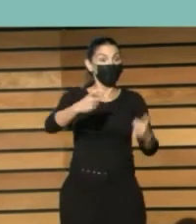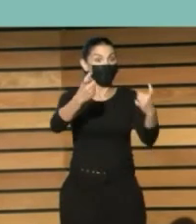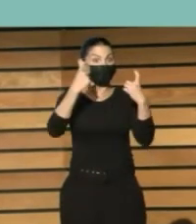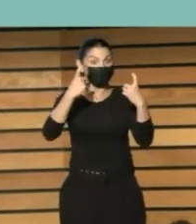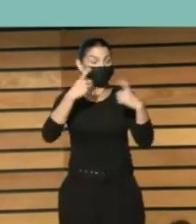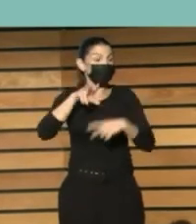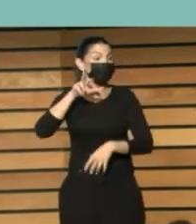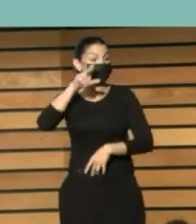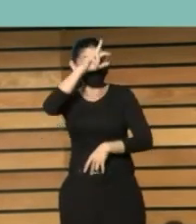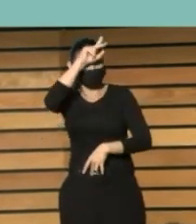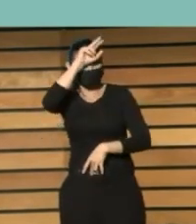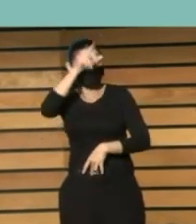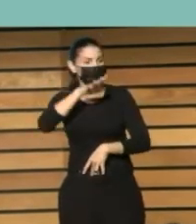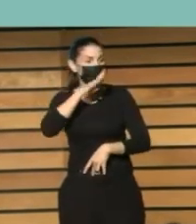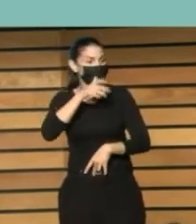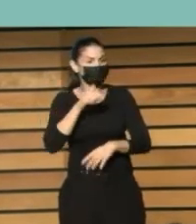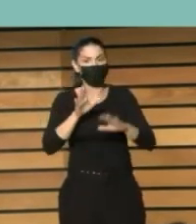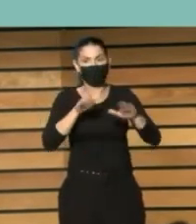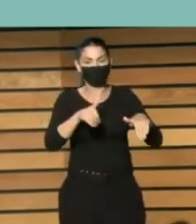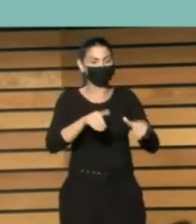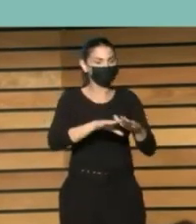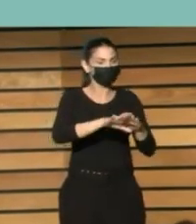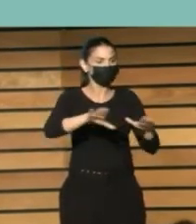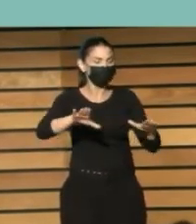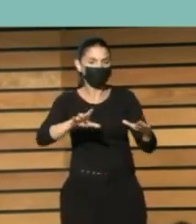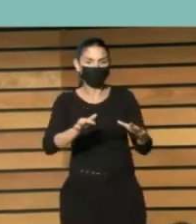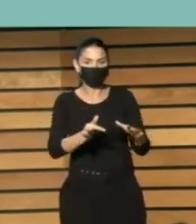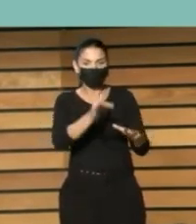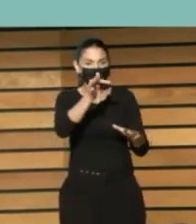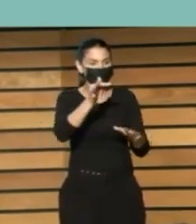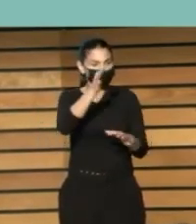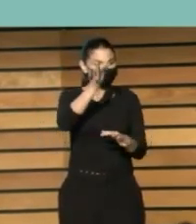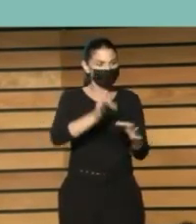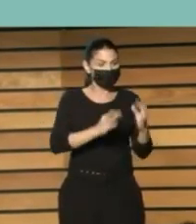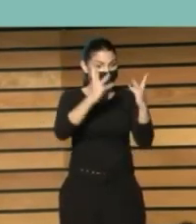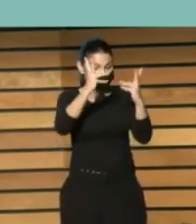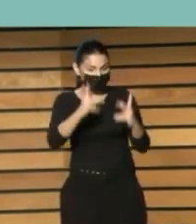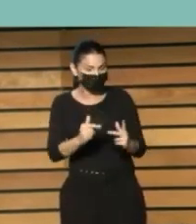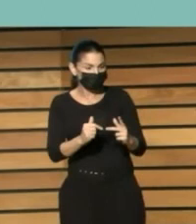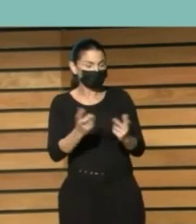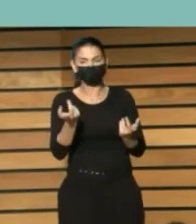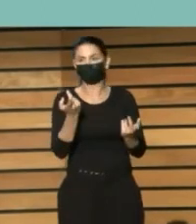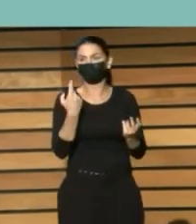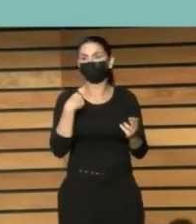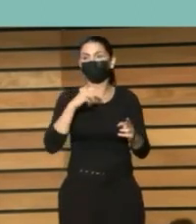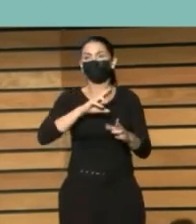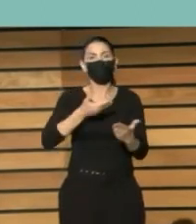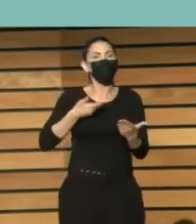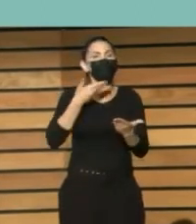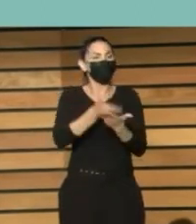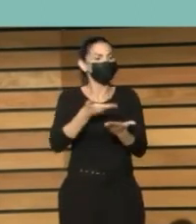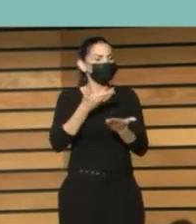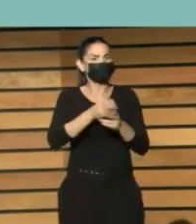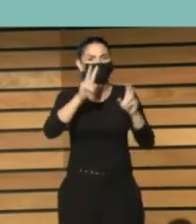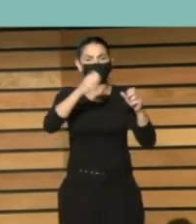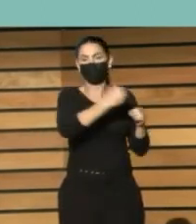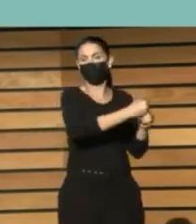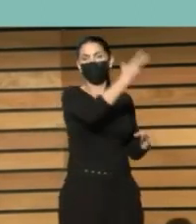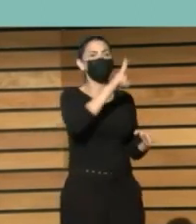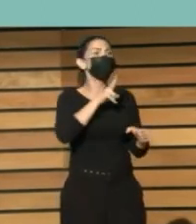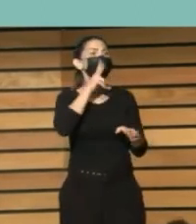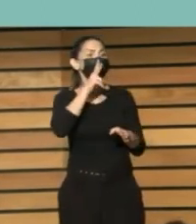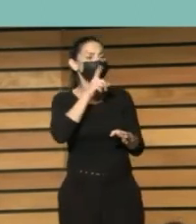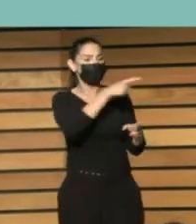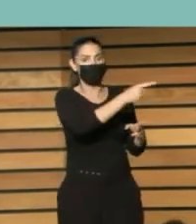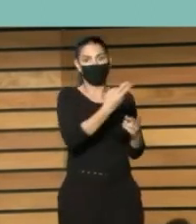infantil era el que tenía más contaminación. propusieron respuestas, dijeron que querían hacer una pared verde, y entonces vieron que no